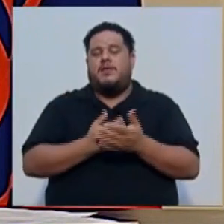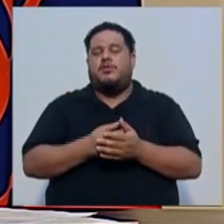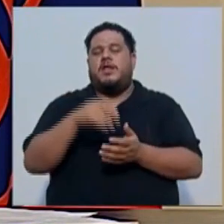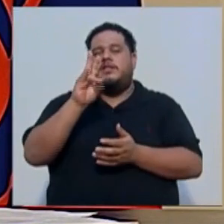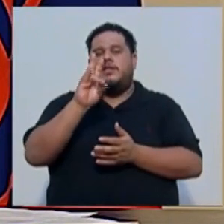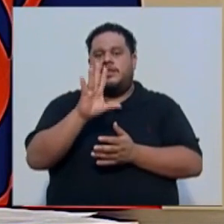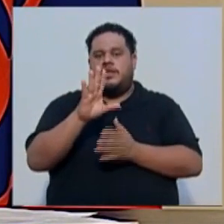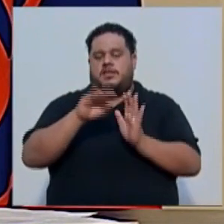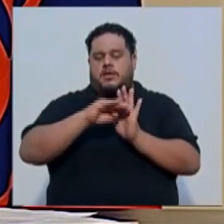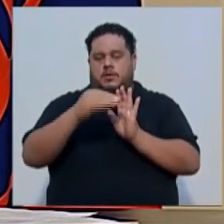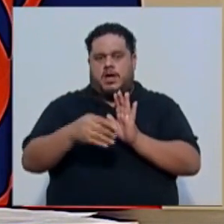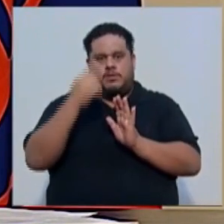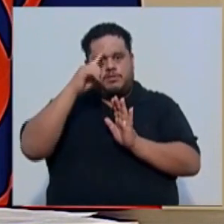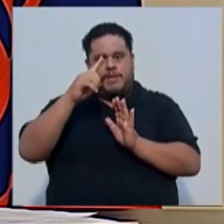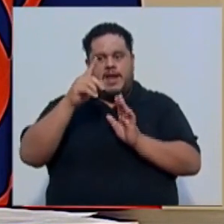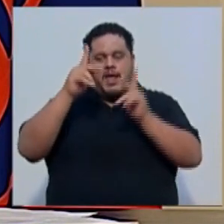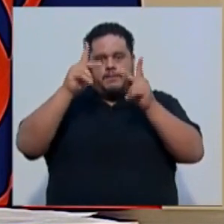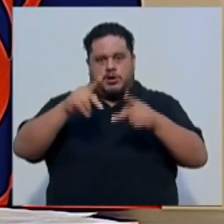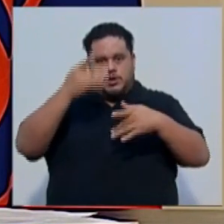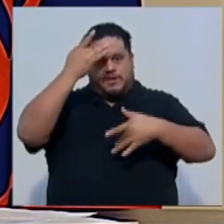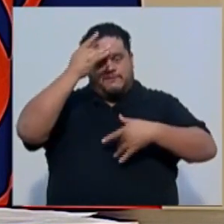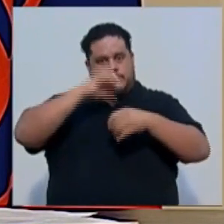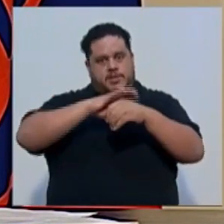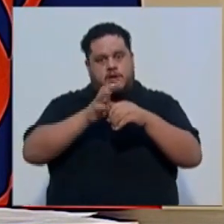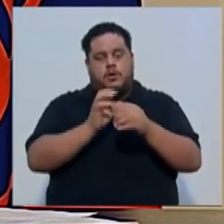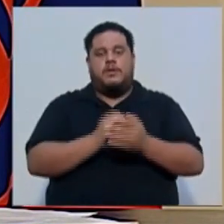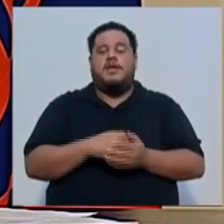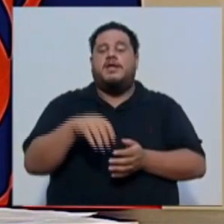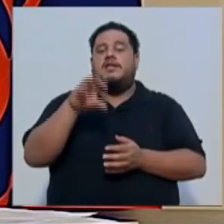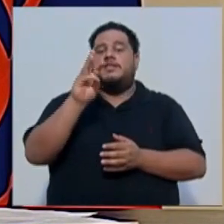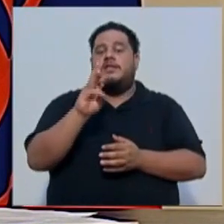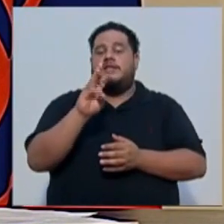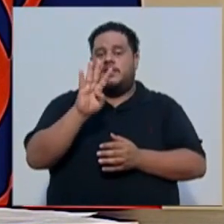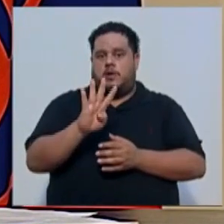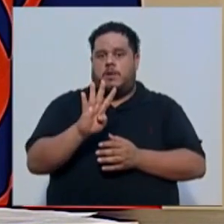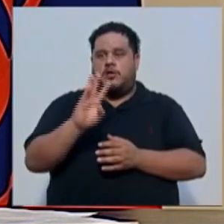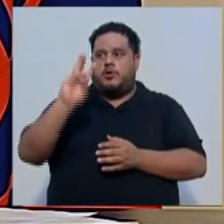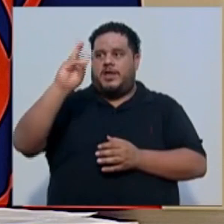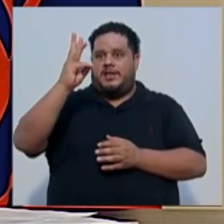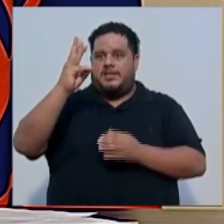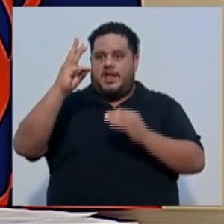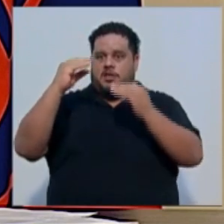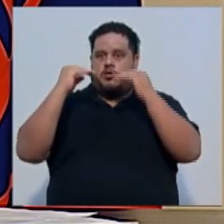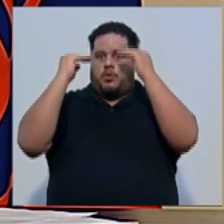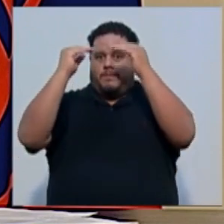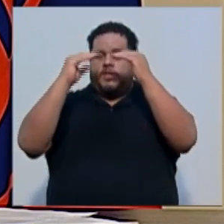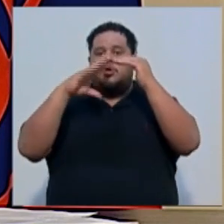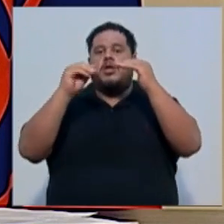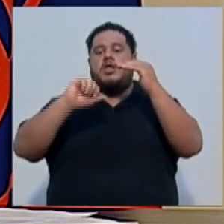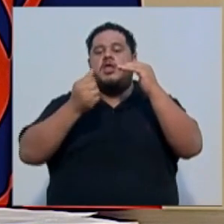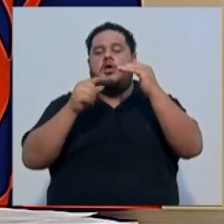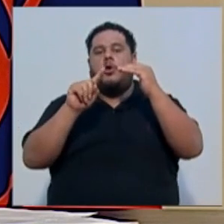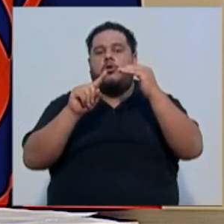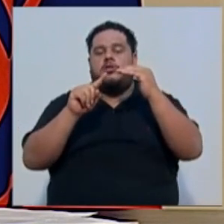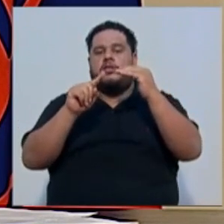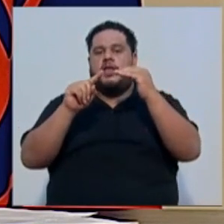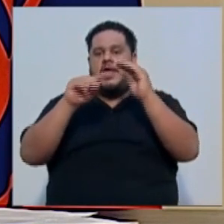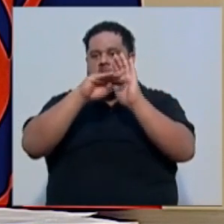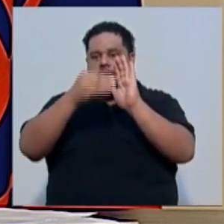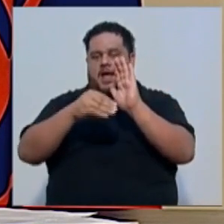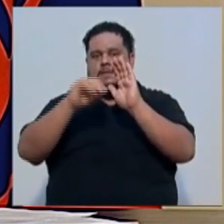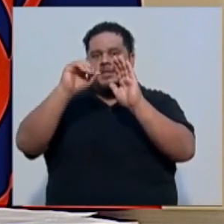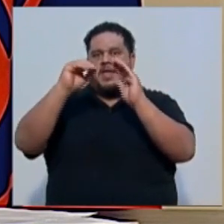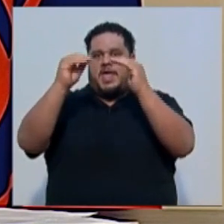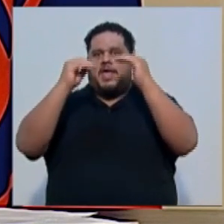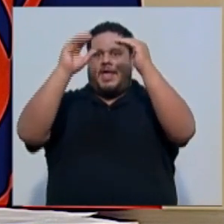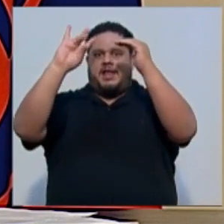camas habilitadas para pacientes COVID, 64 en el sexto piso y 11 camas ubicadas en el séptimo piso, que es